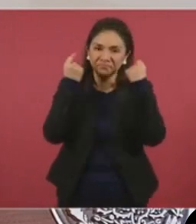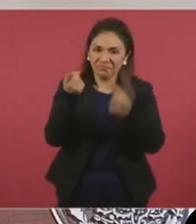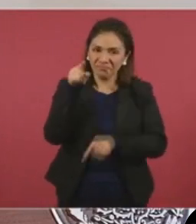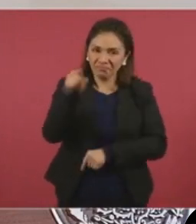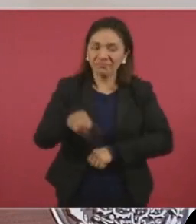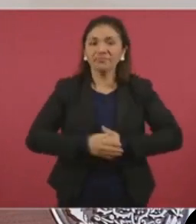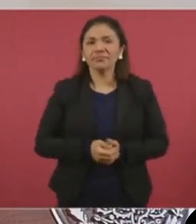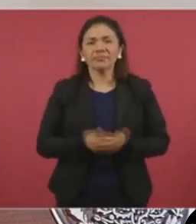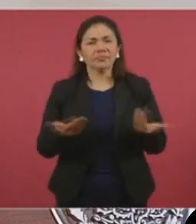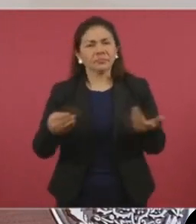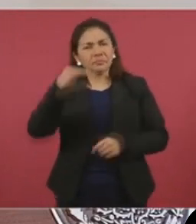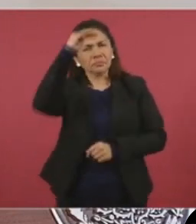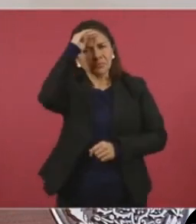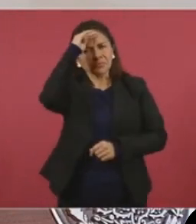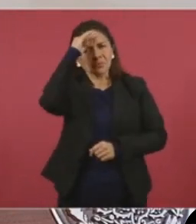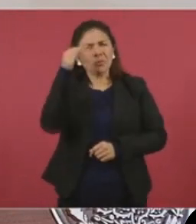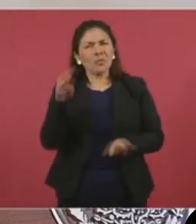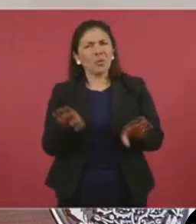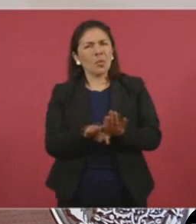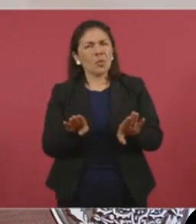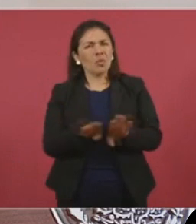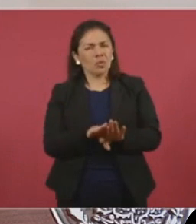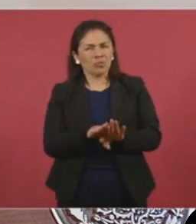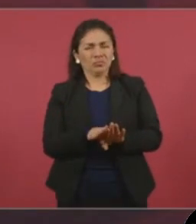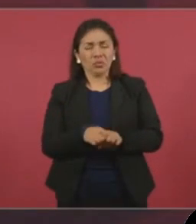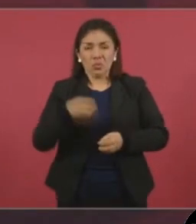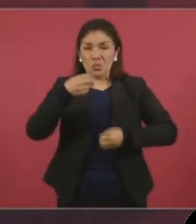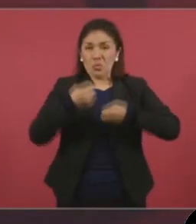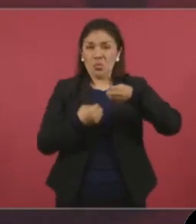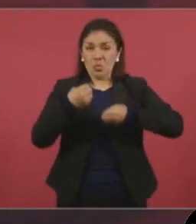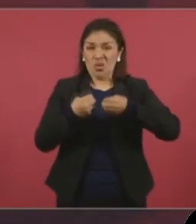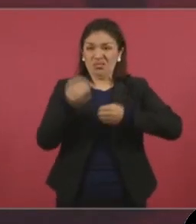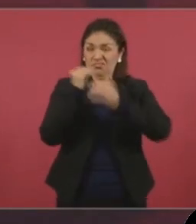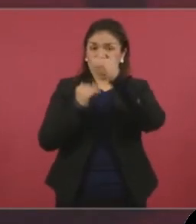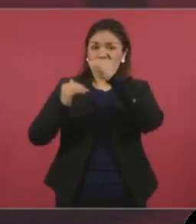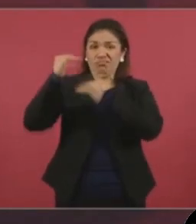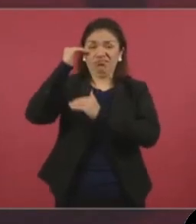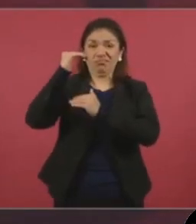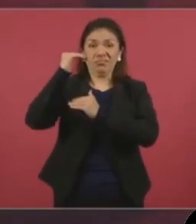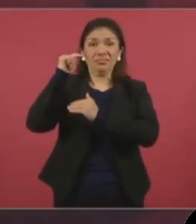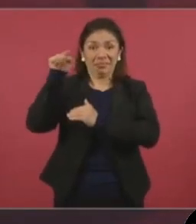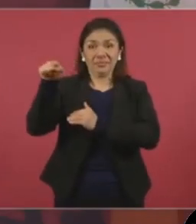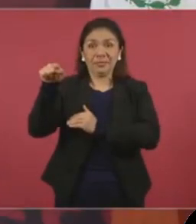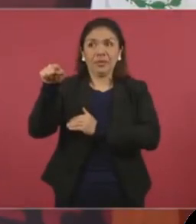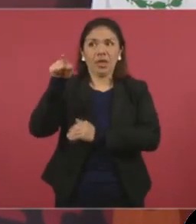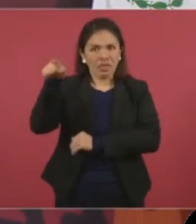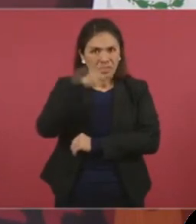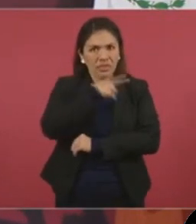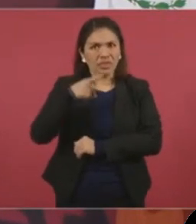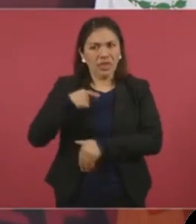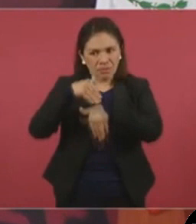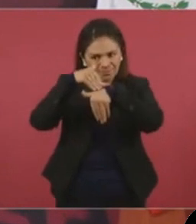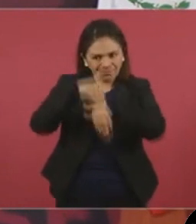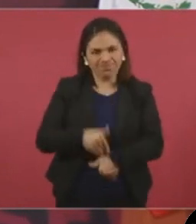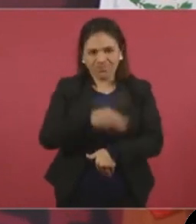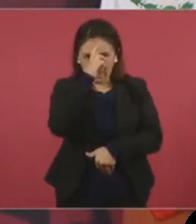¿Cómo es posible que un ministro que está obligado a cumplir con